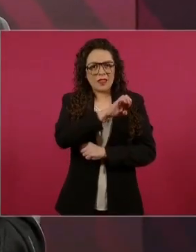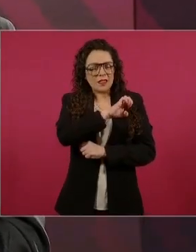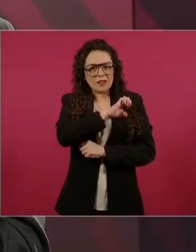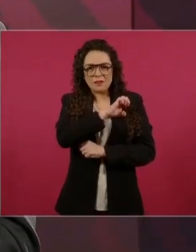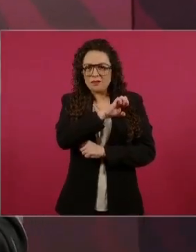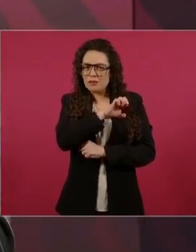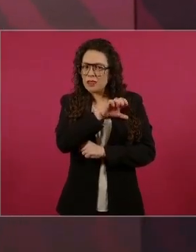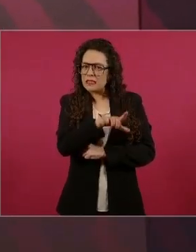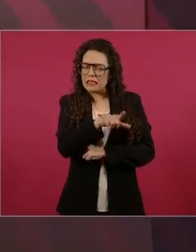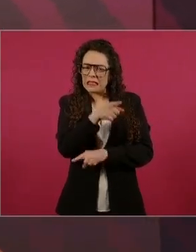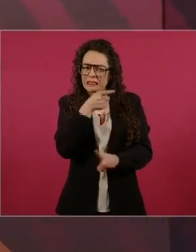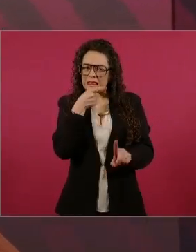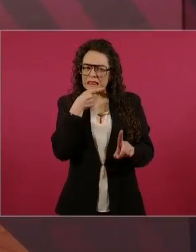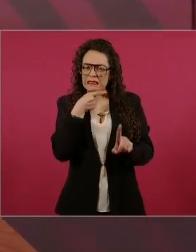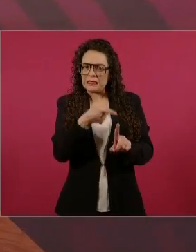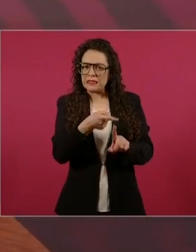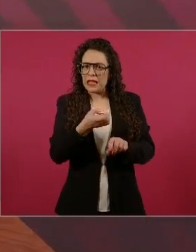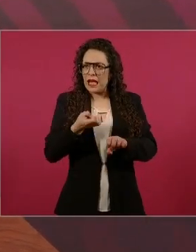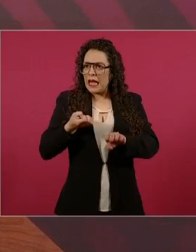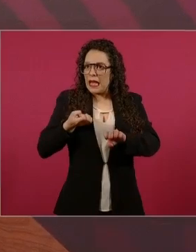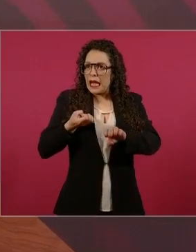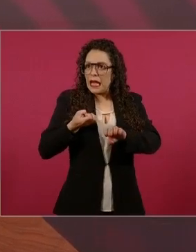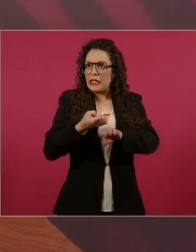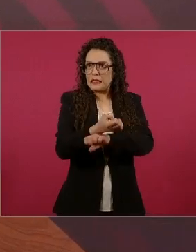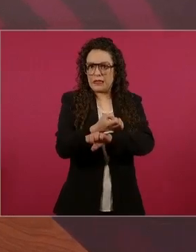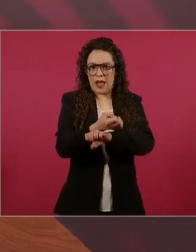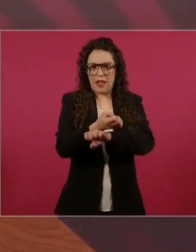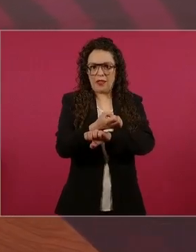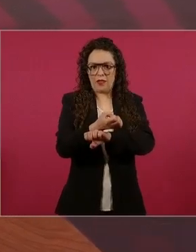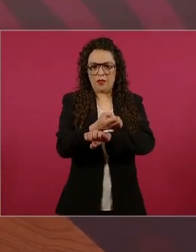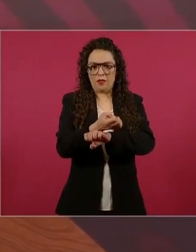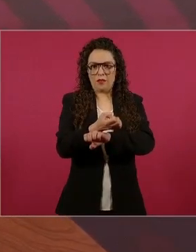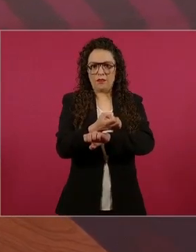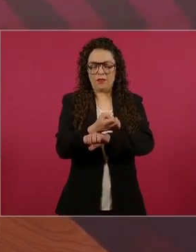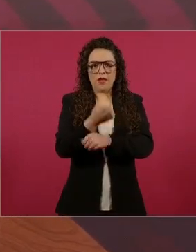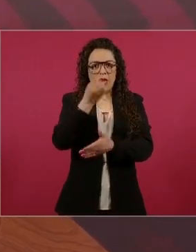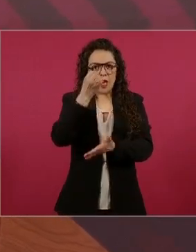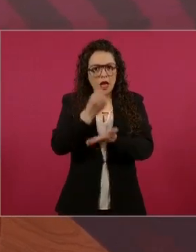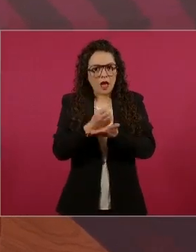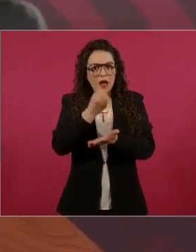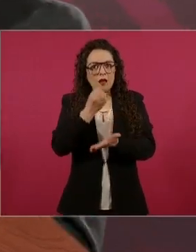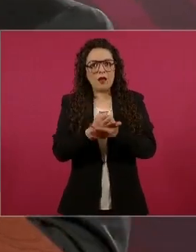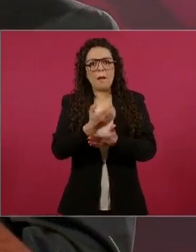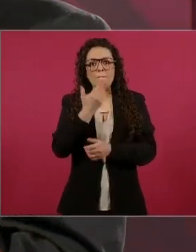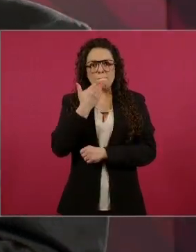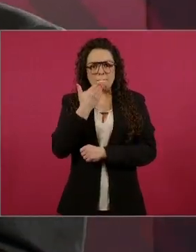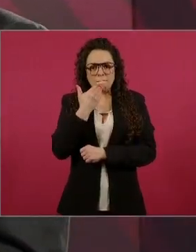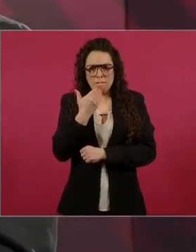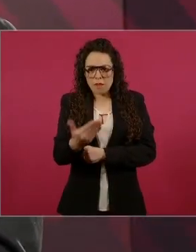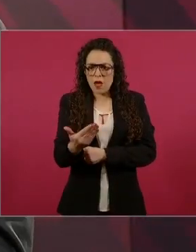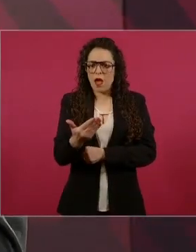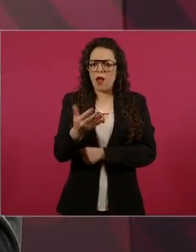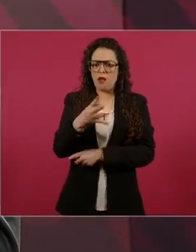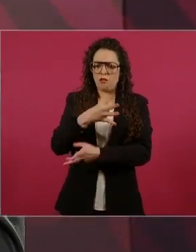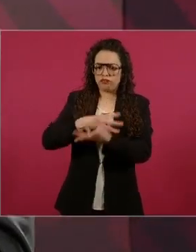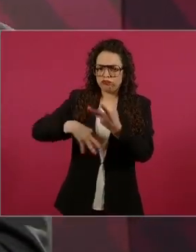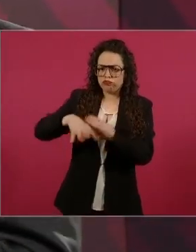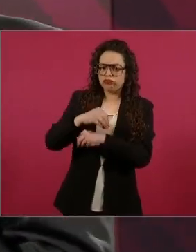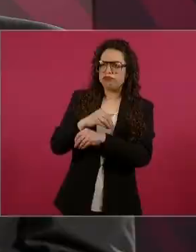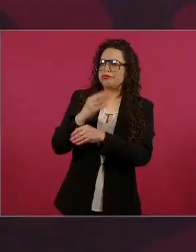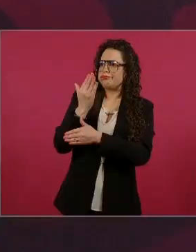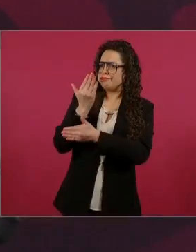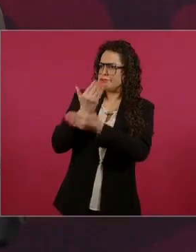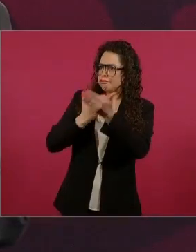que tiene buen crecimiento económico, que han llegado